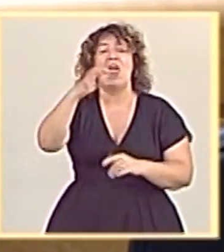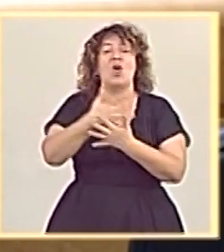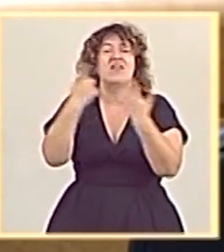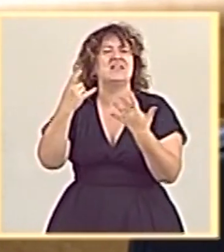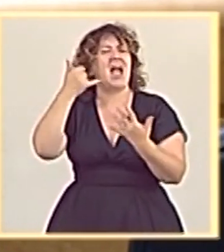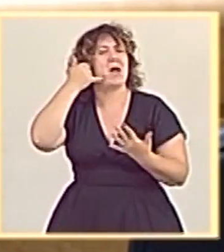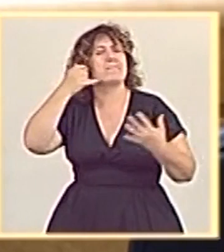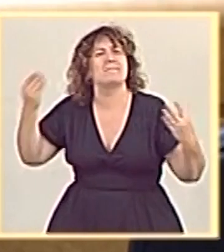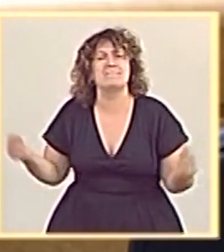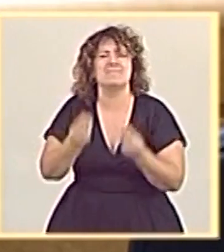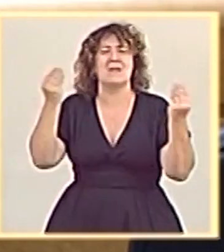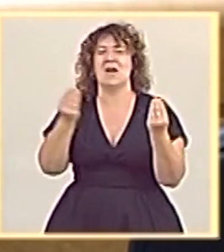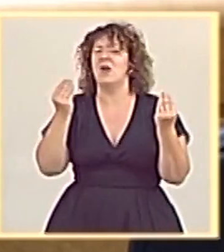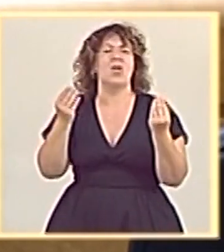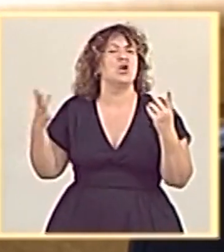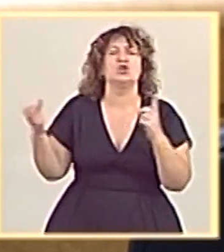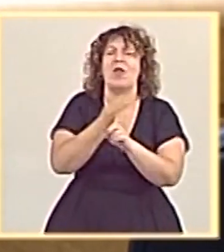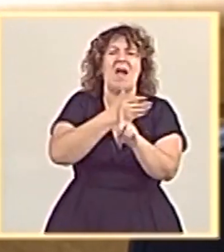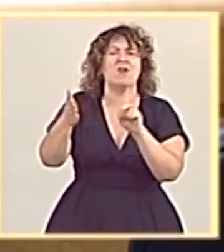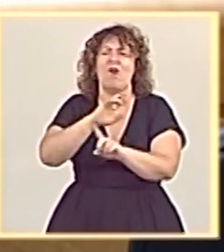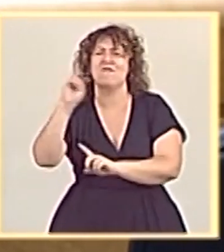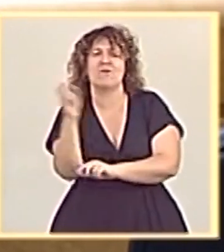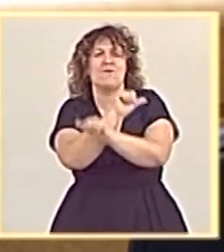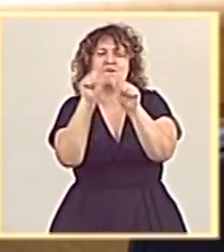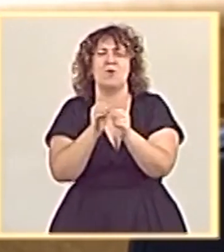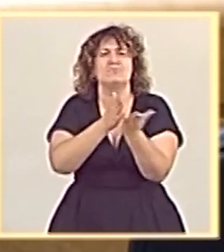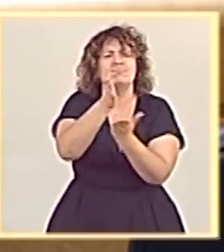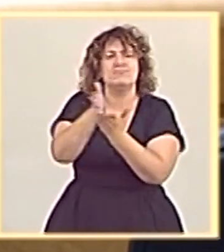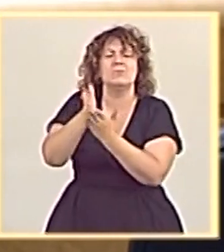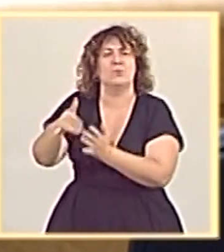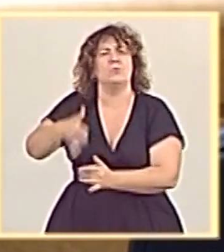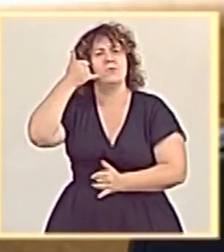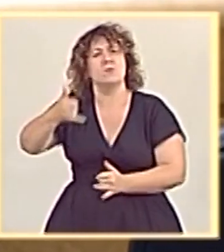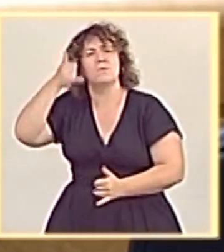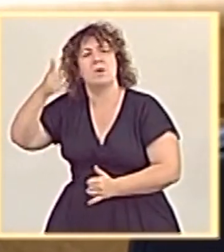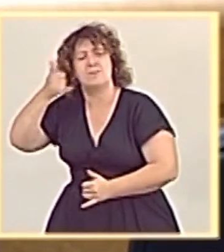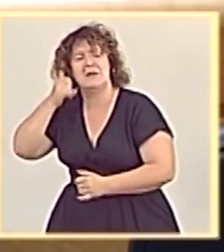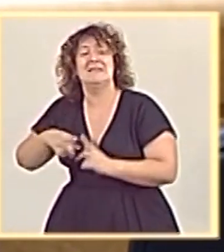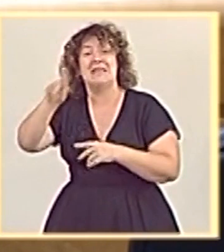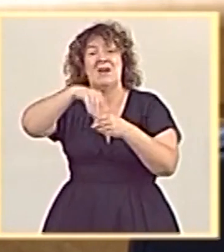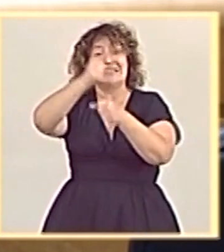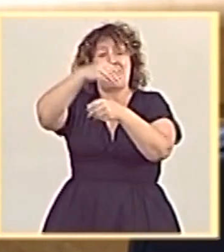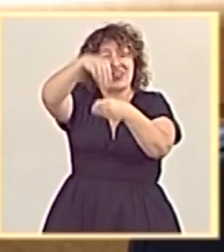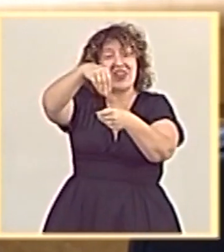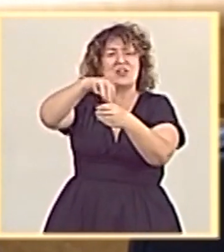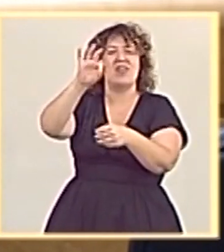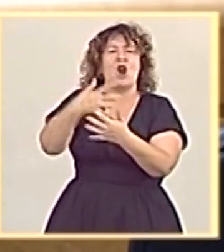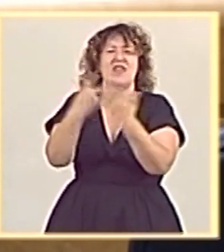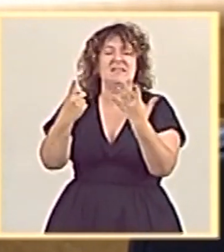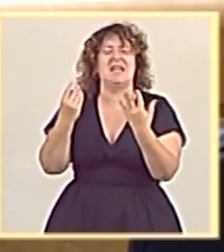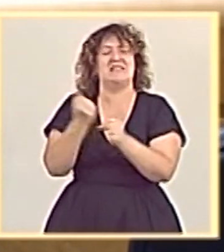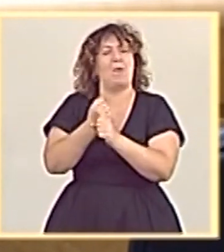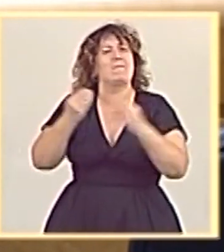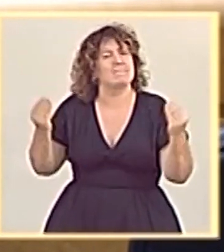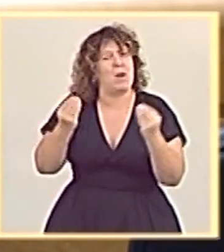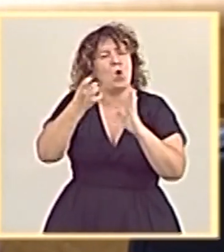atender a todas las víctimas de todas las violencias contra las mujeres, mejorando también las condiciones de trabajo de las trabajadoras del 016 y creando